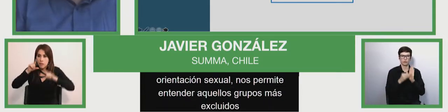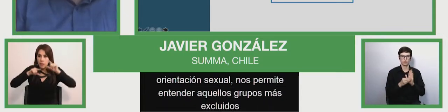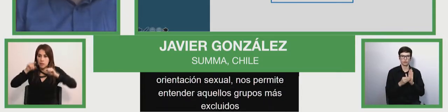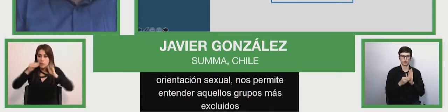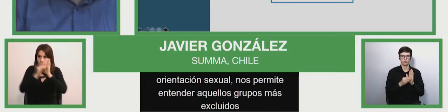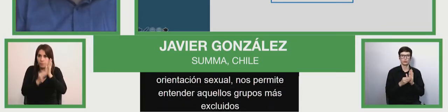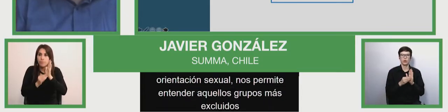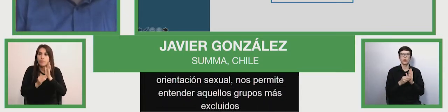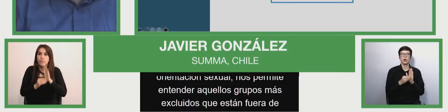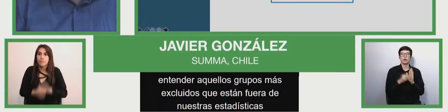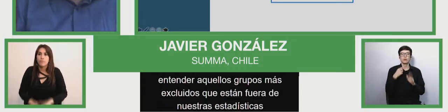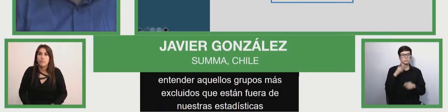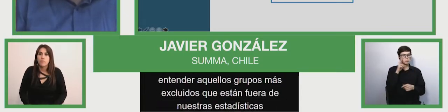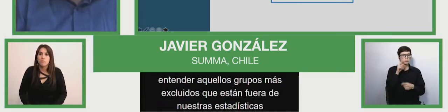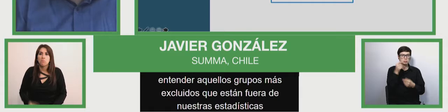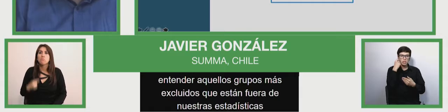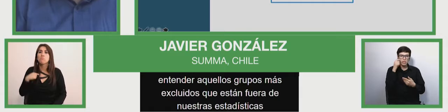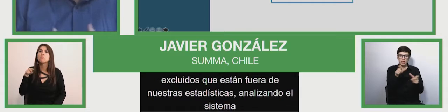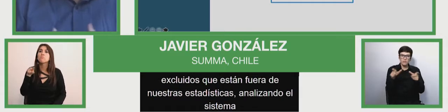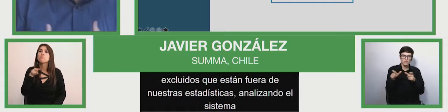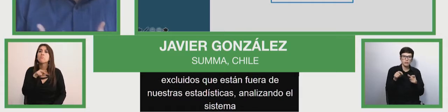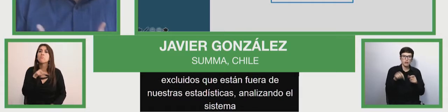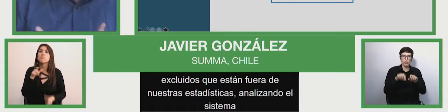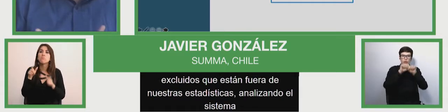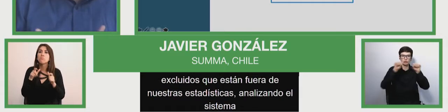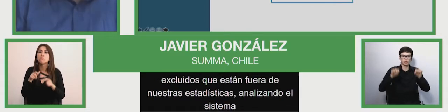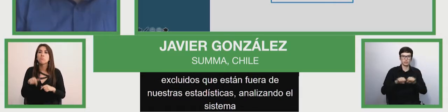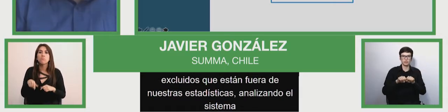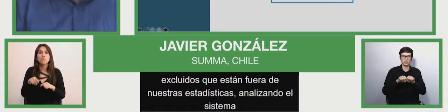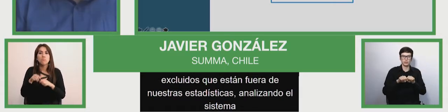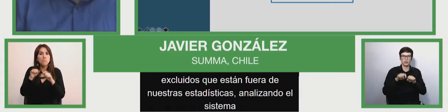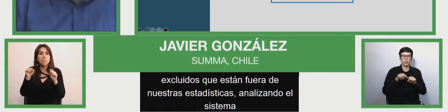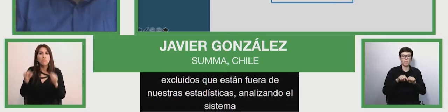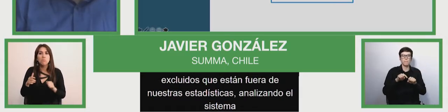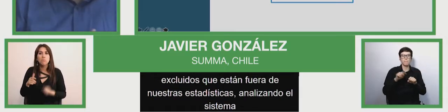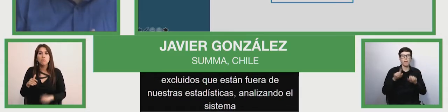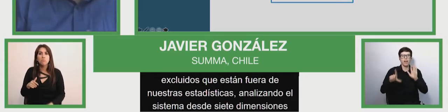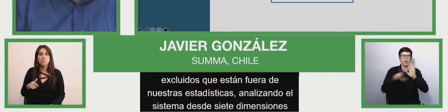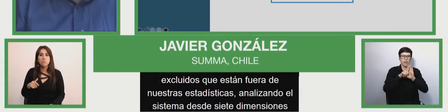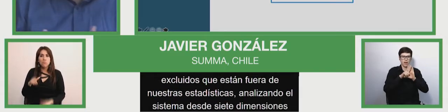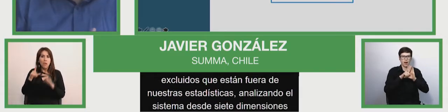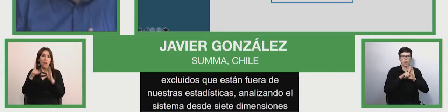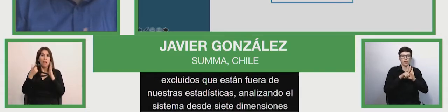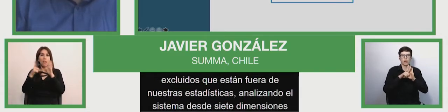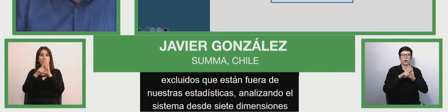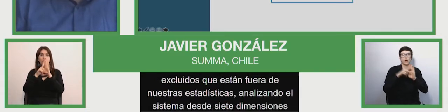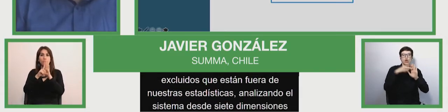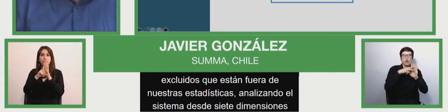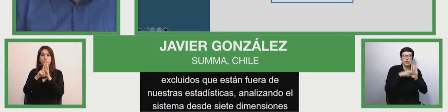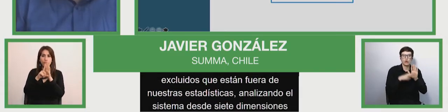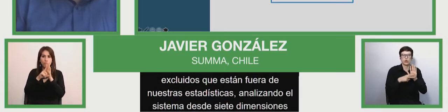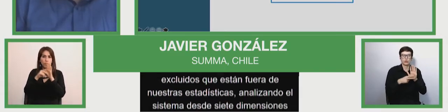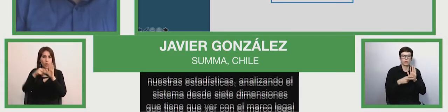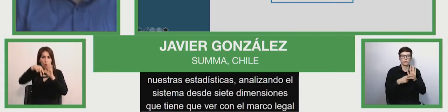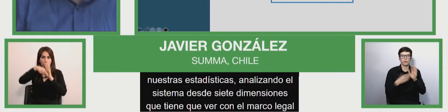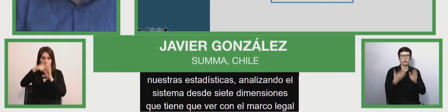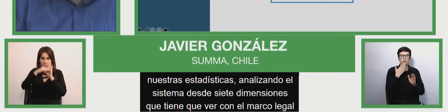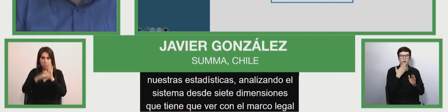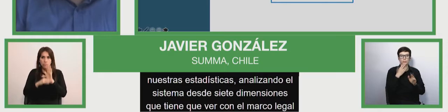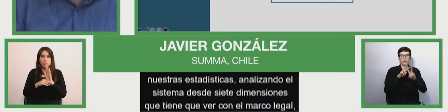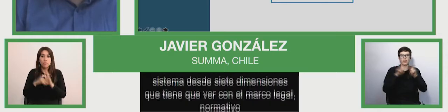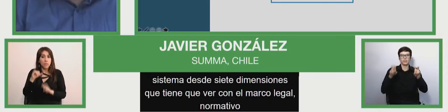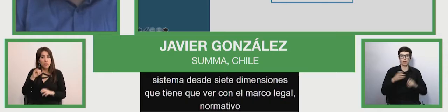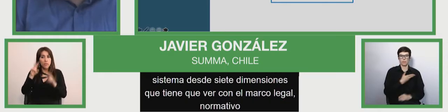desde siete dimensiones, que tiene que ver con el marco legal, ¿no es cierto?, normativo, eh, el tema de la